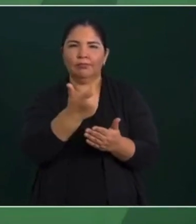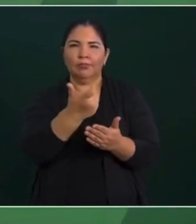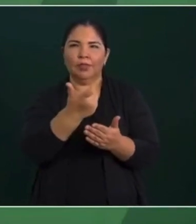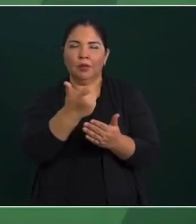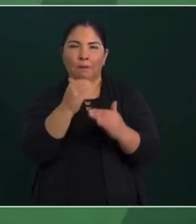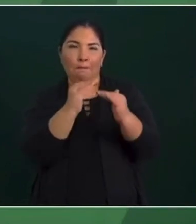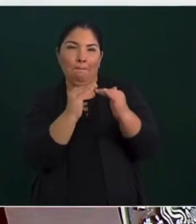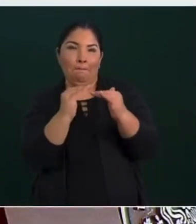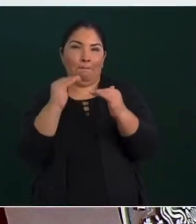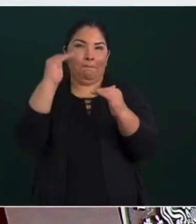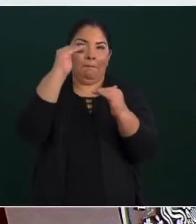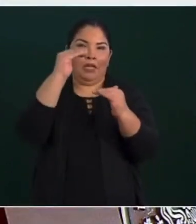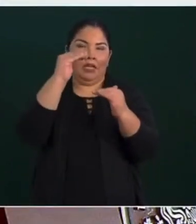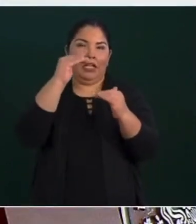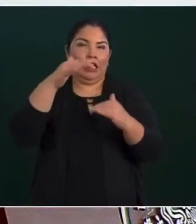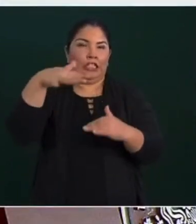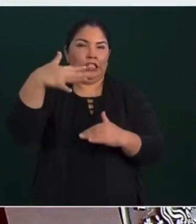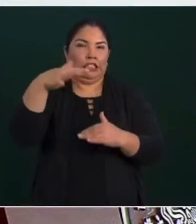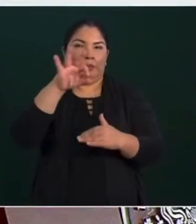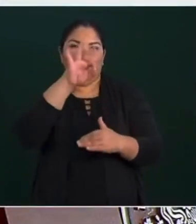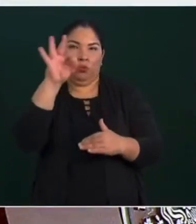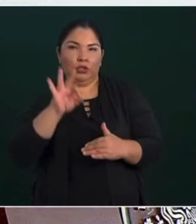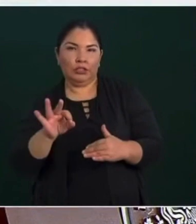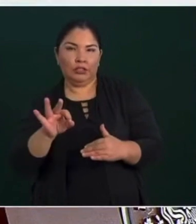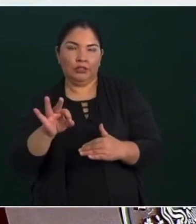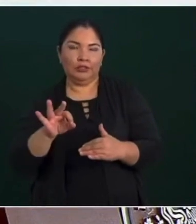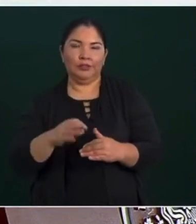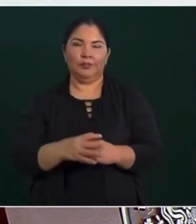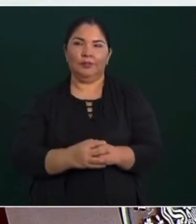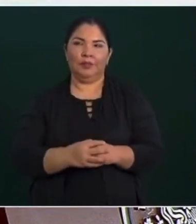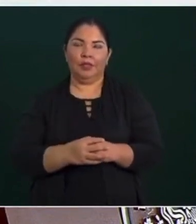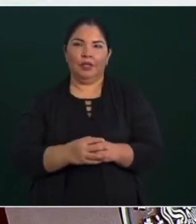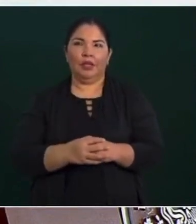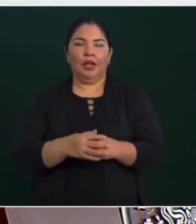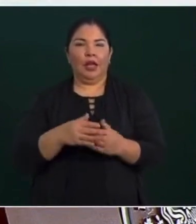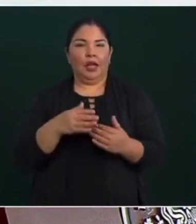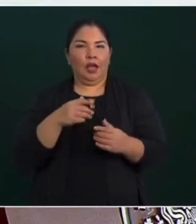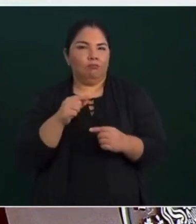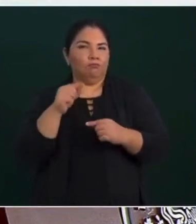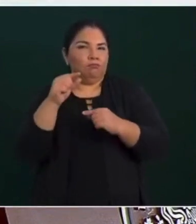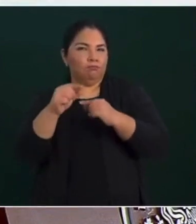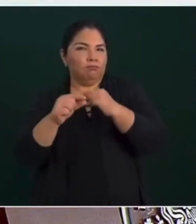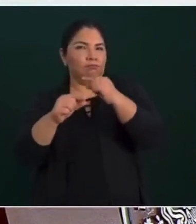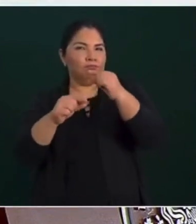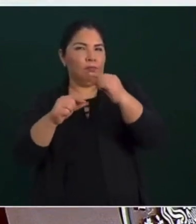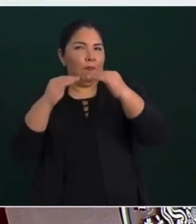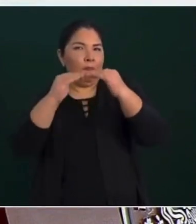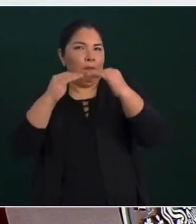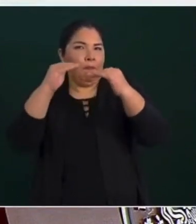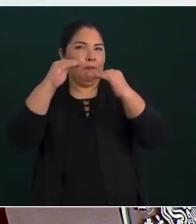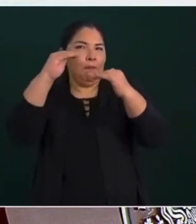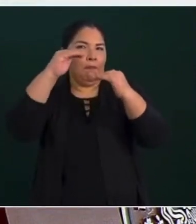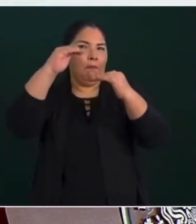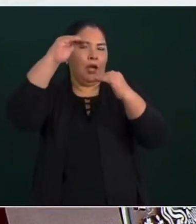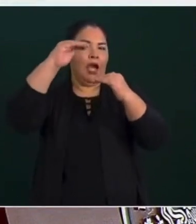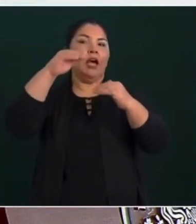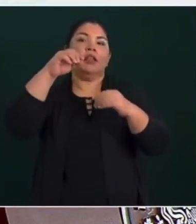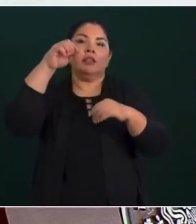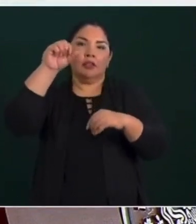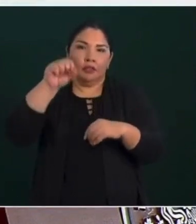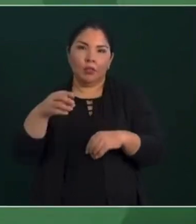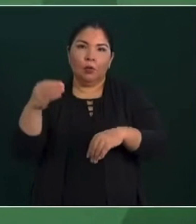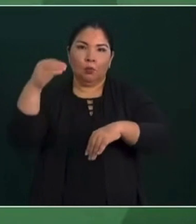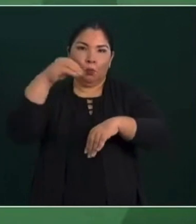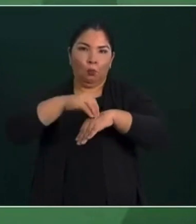se incrementó la pensión 15 por ciento y ya vamos a empezar a incorporar adultos mayores